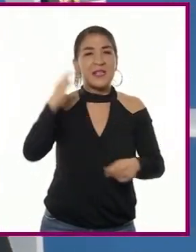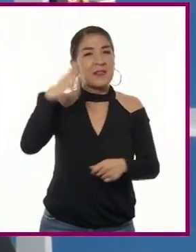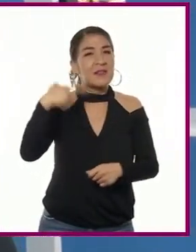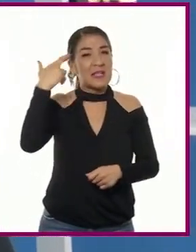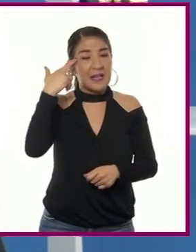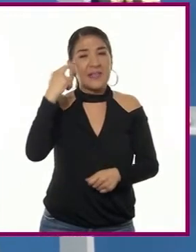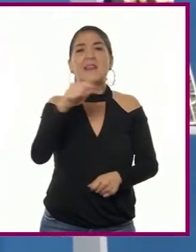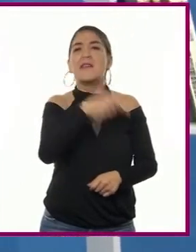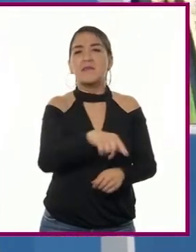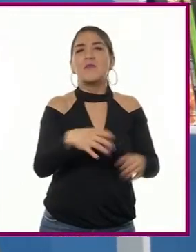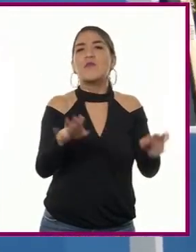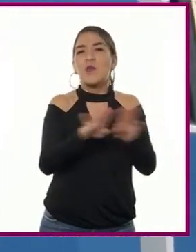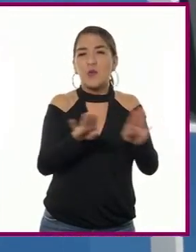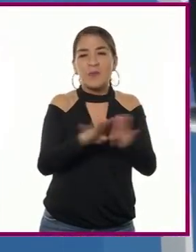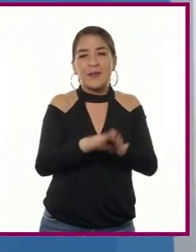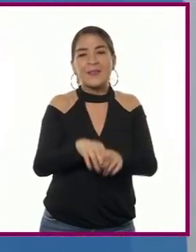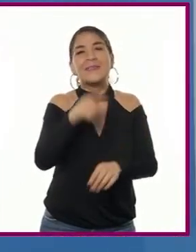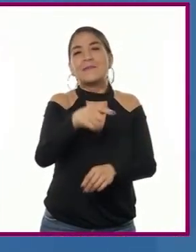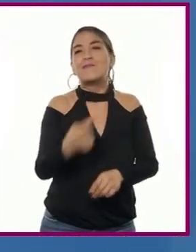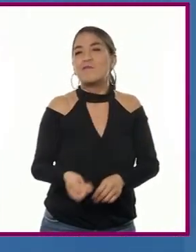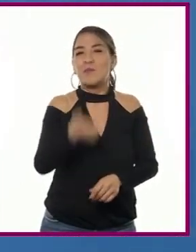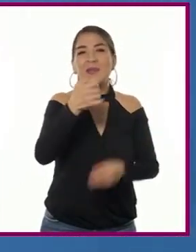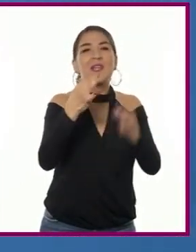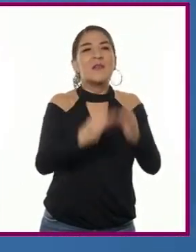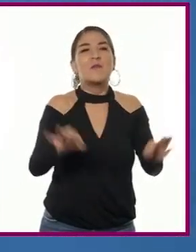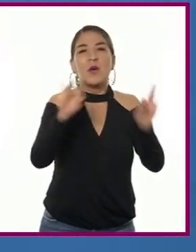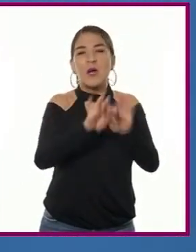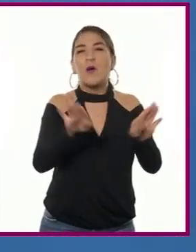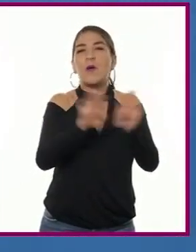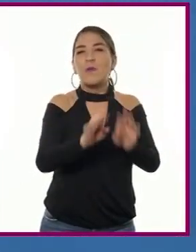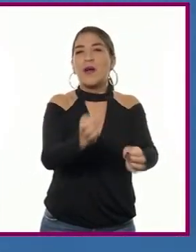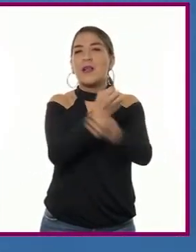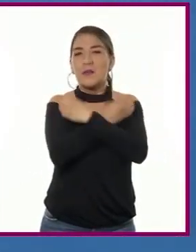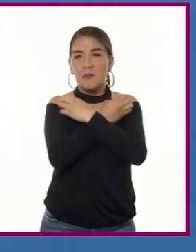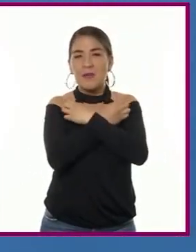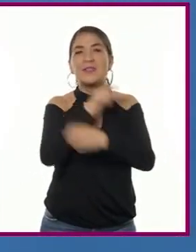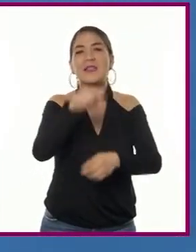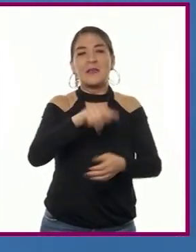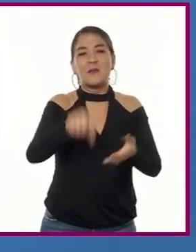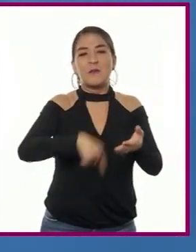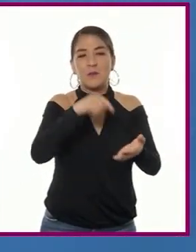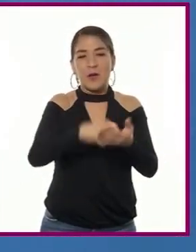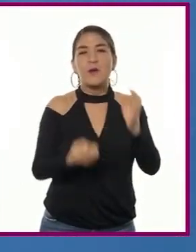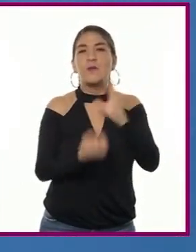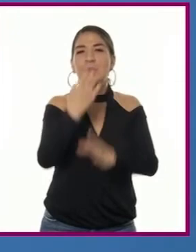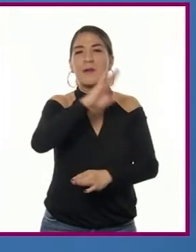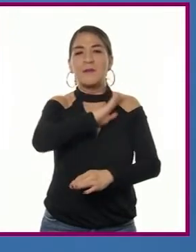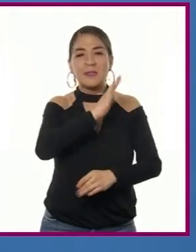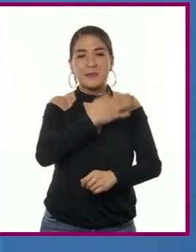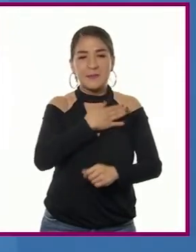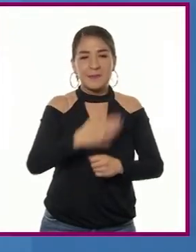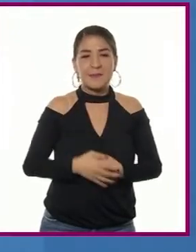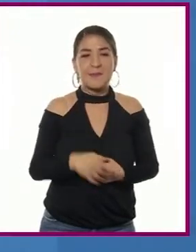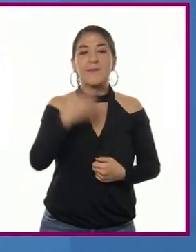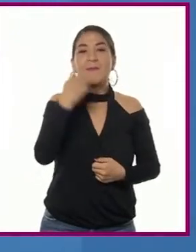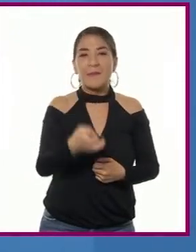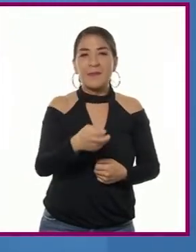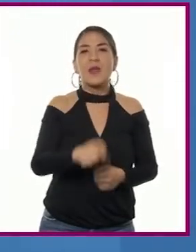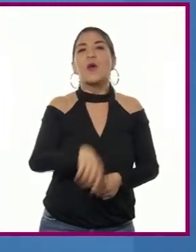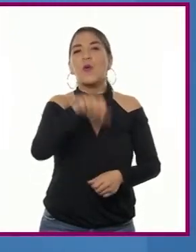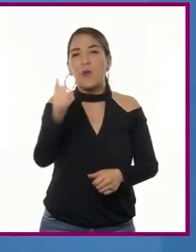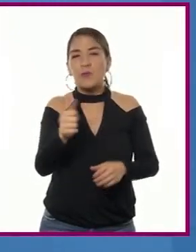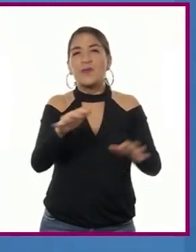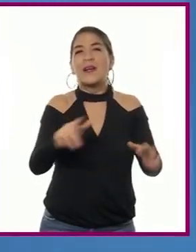orden se había convertido en una de las principales promotoras de la educación de los criollos en Nueva España. Estas y otras